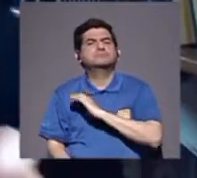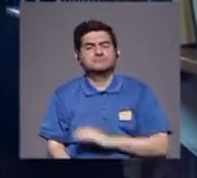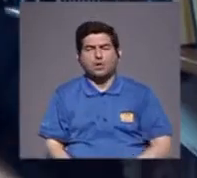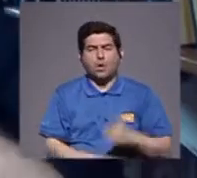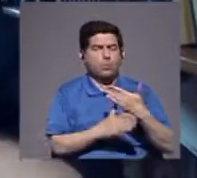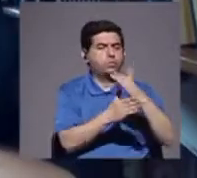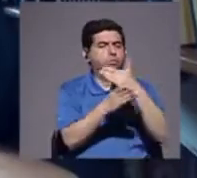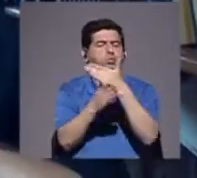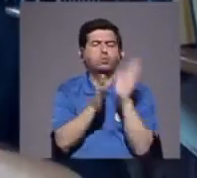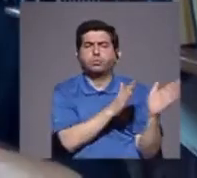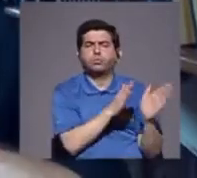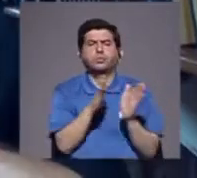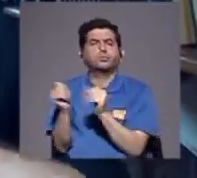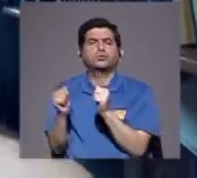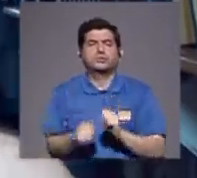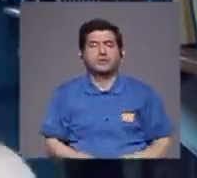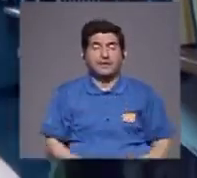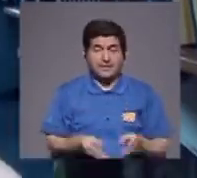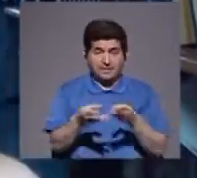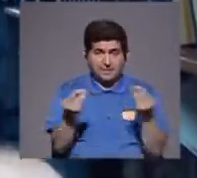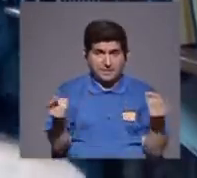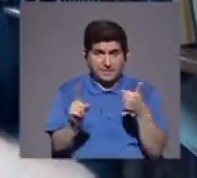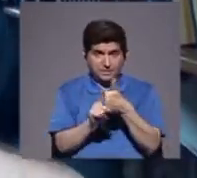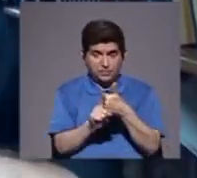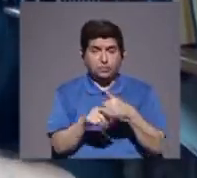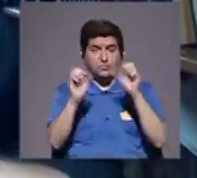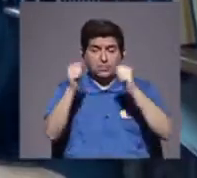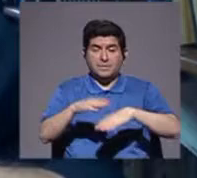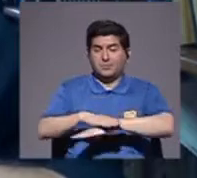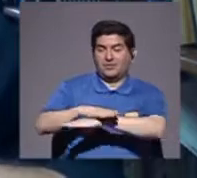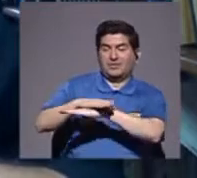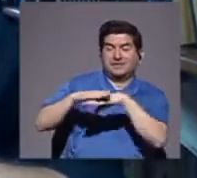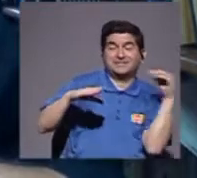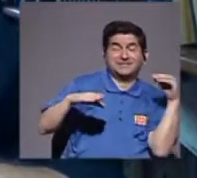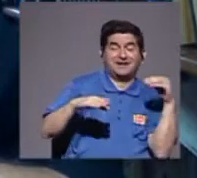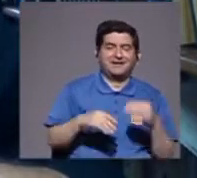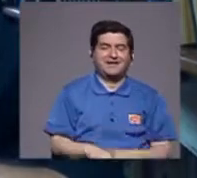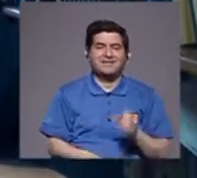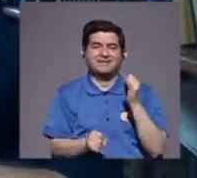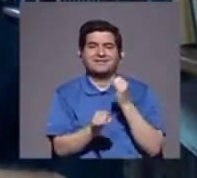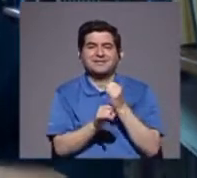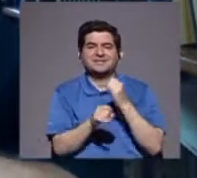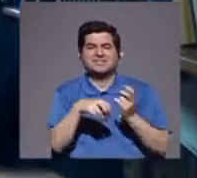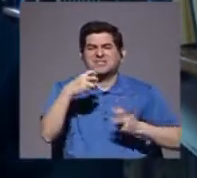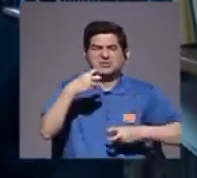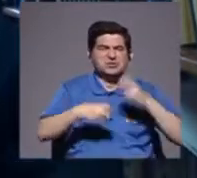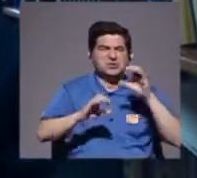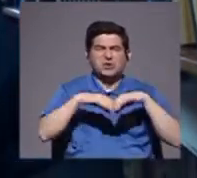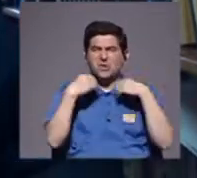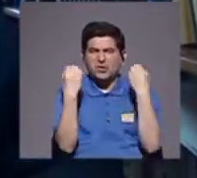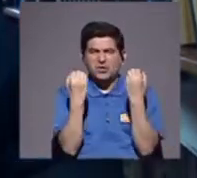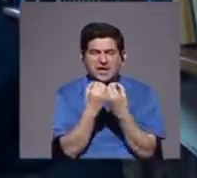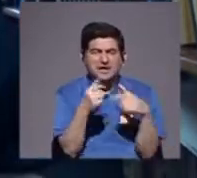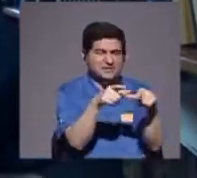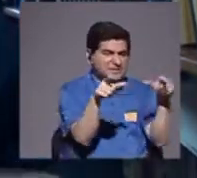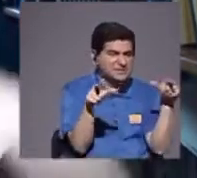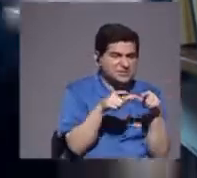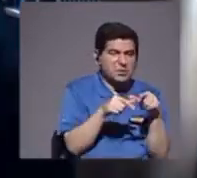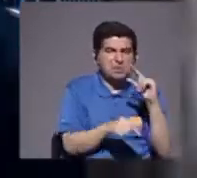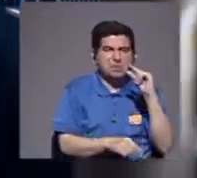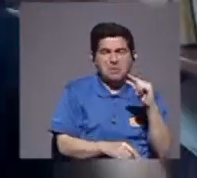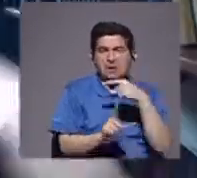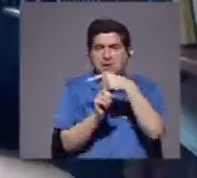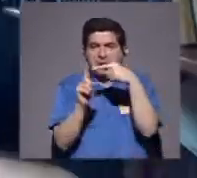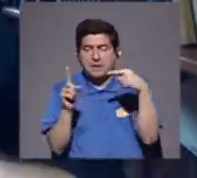distribución ordenada, de ese producto, y sacárselo de las manos, a las instituciones, criminales, locales, pequeñas,